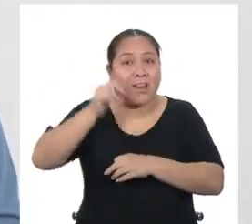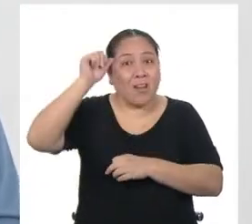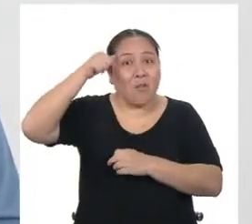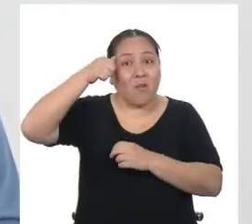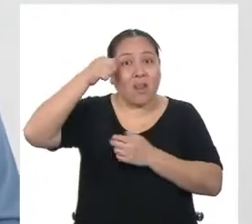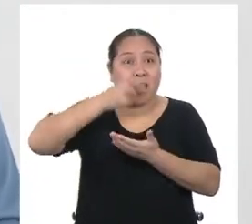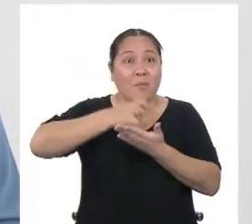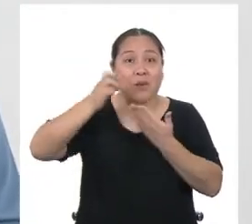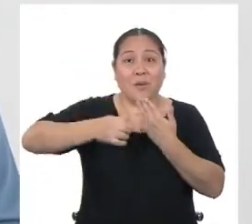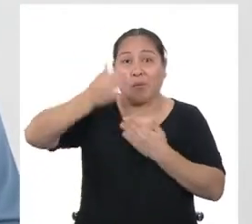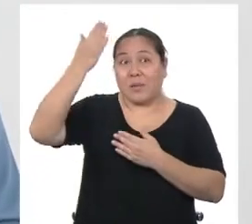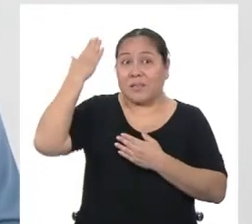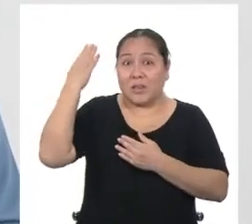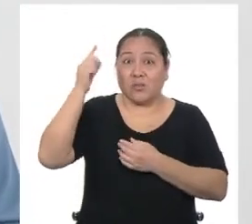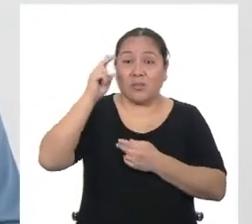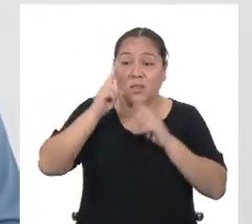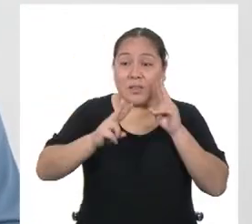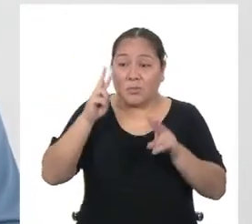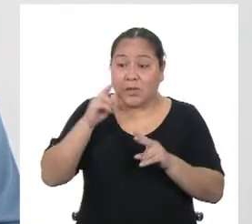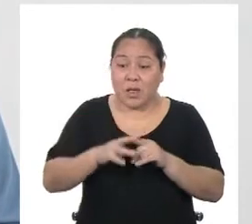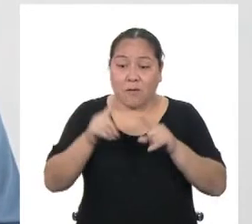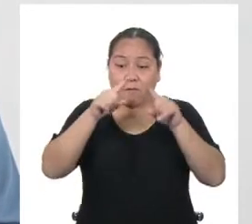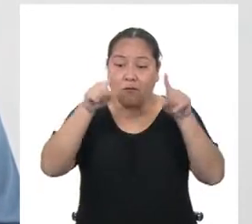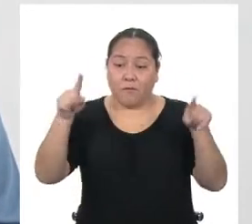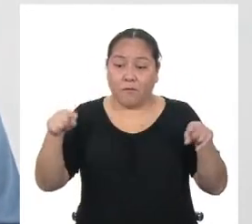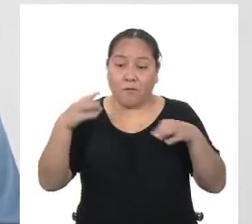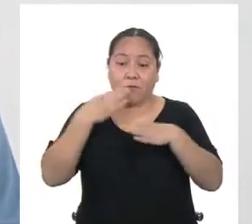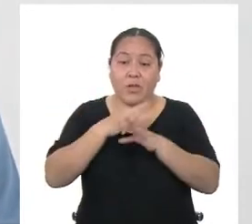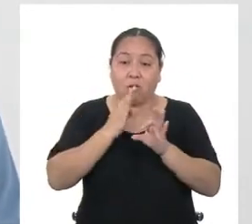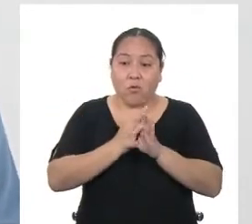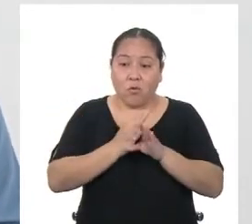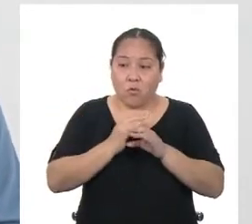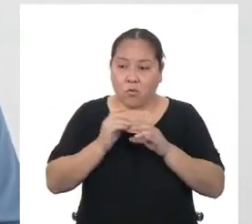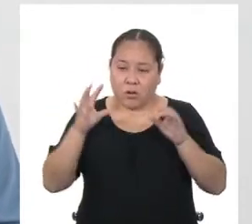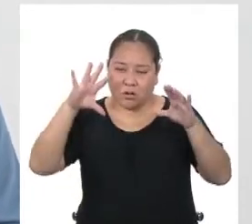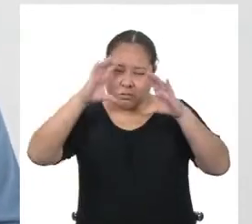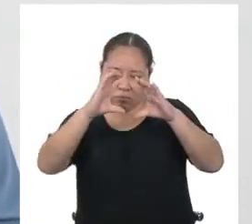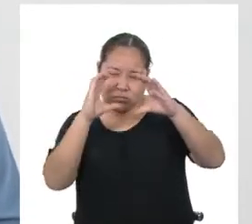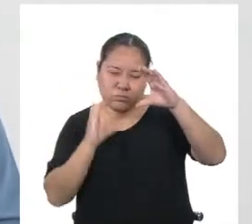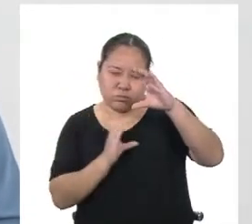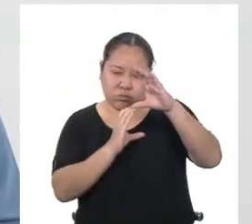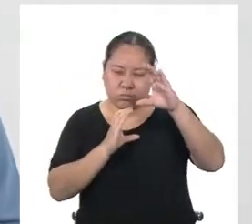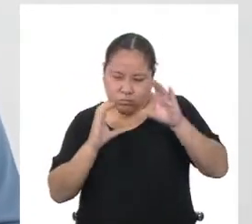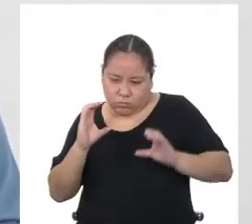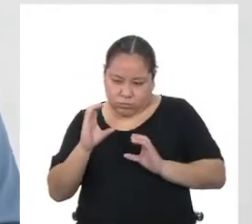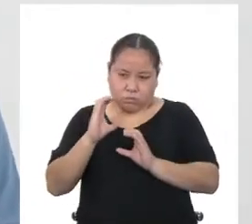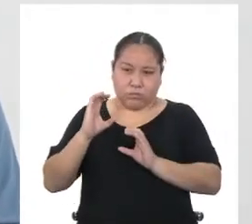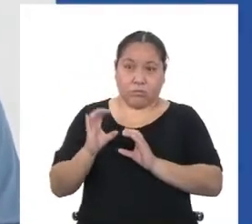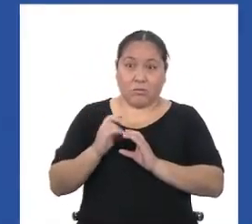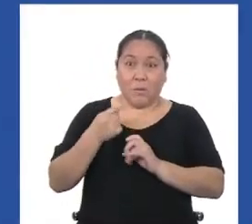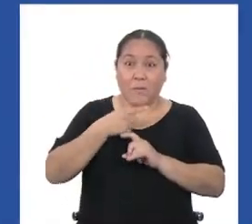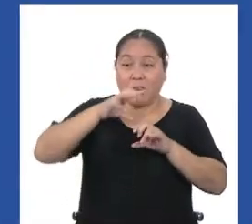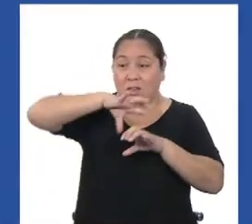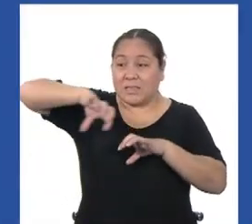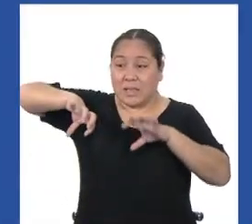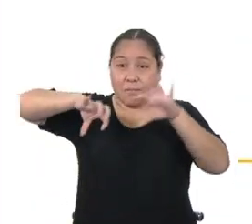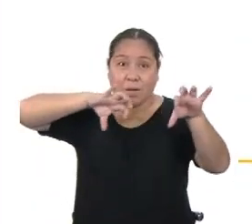pasado, que aprendieron a ver figuras geométricas dentro de formas más complejas para poder calcular el perímetro.